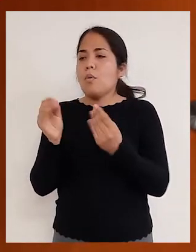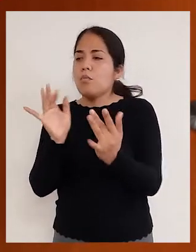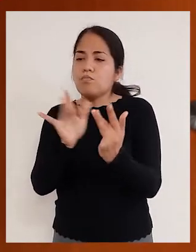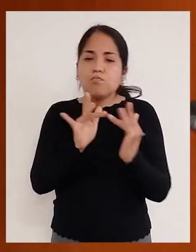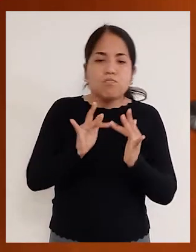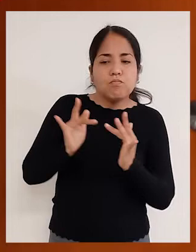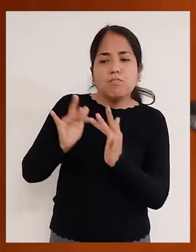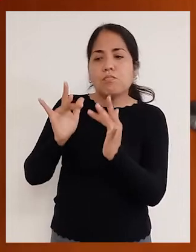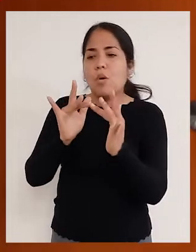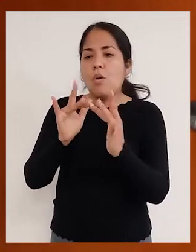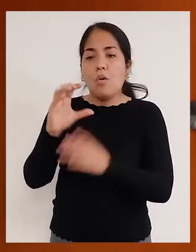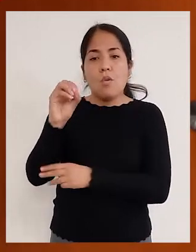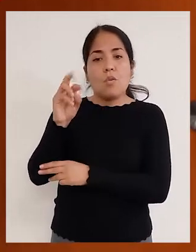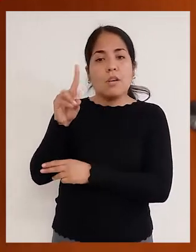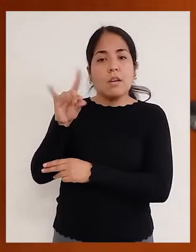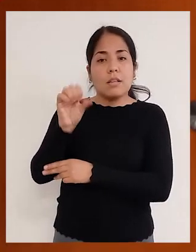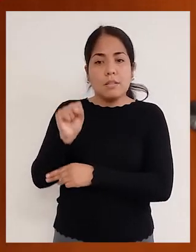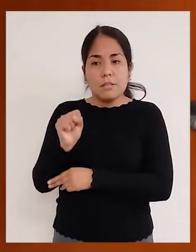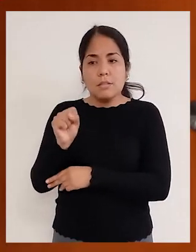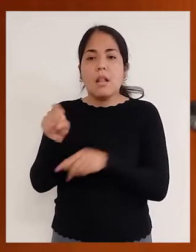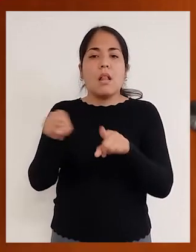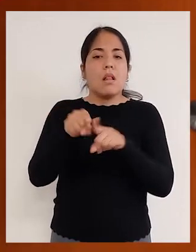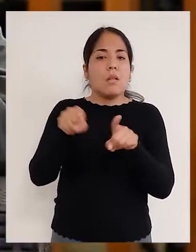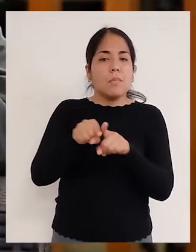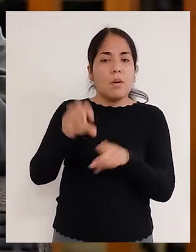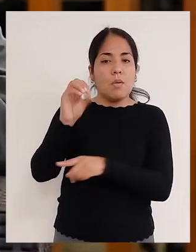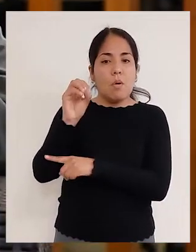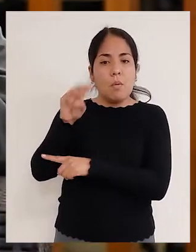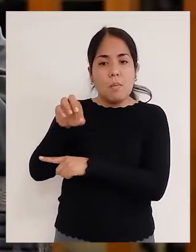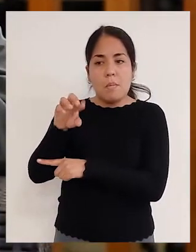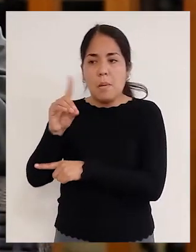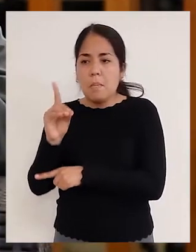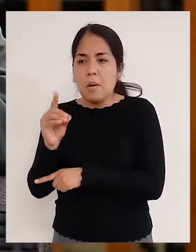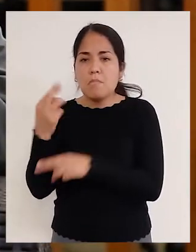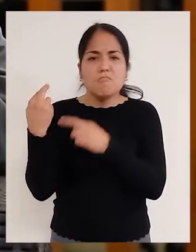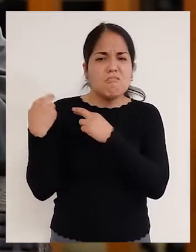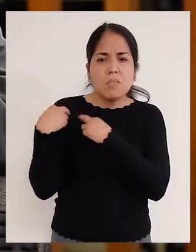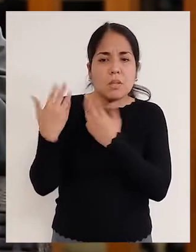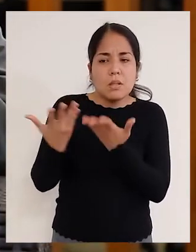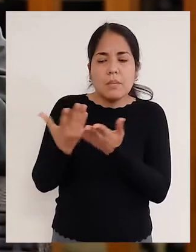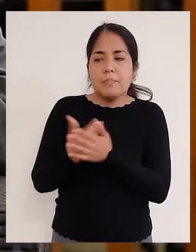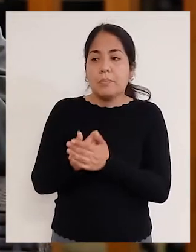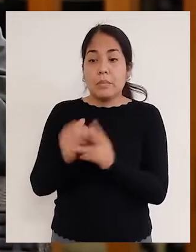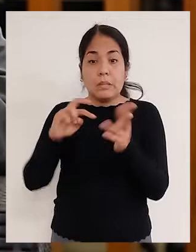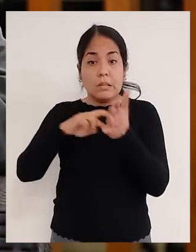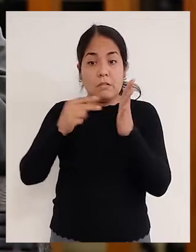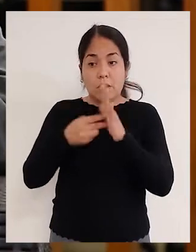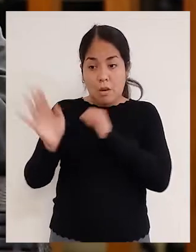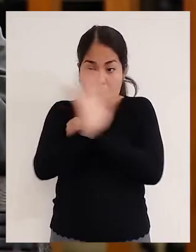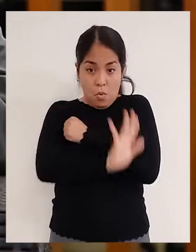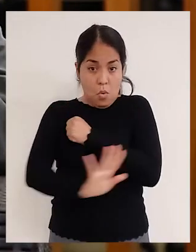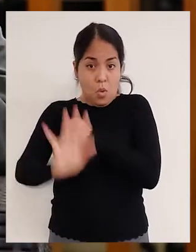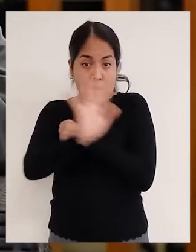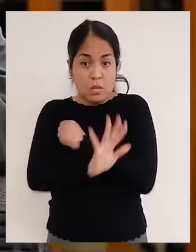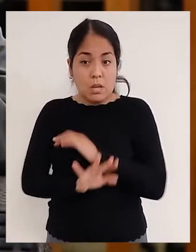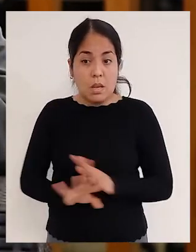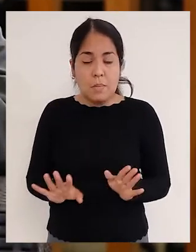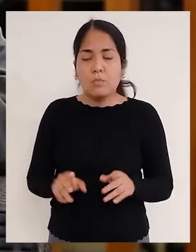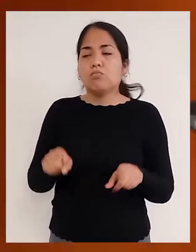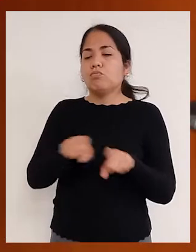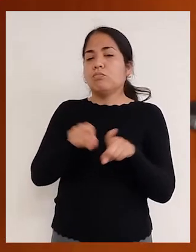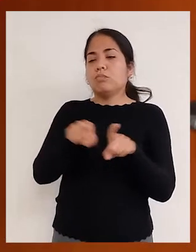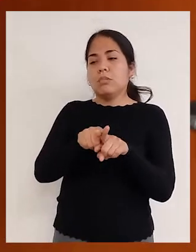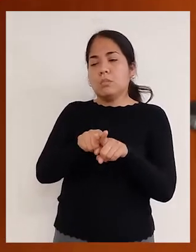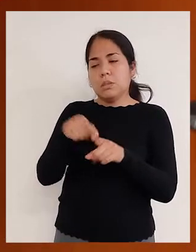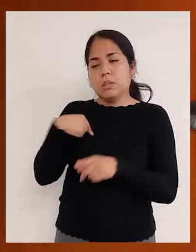el rol de articulación de un Oredis y de un Omapet, y les explicamos también que no basta con el tema de protección social,